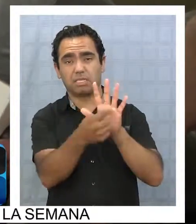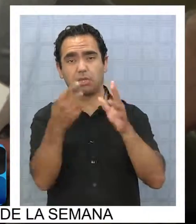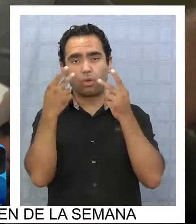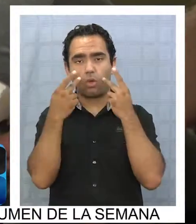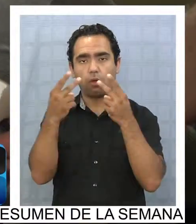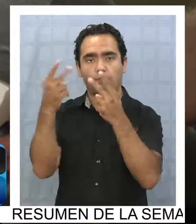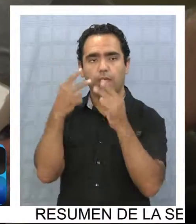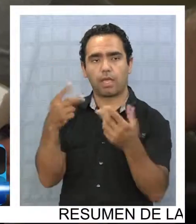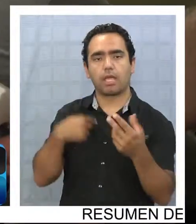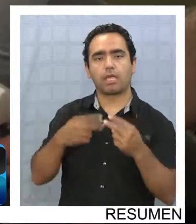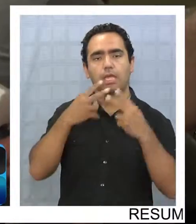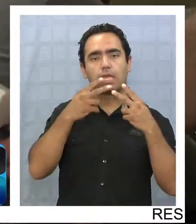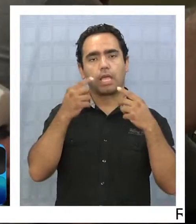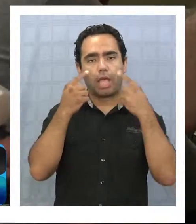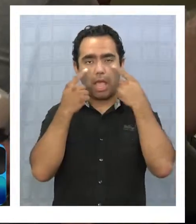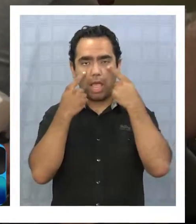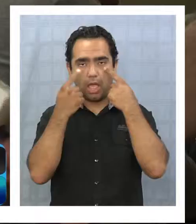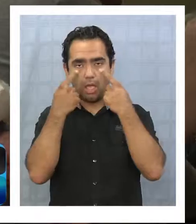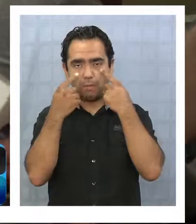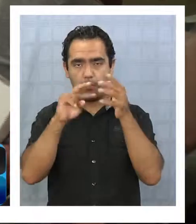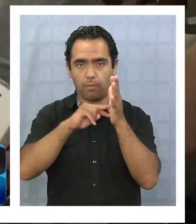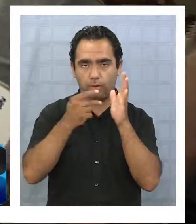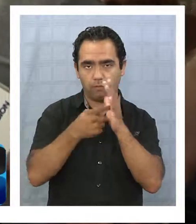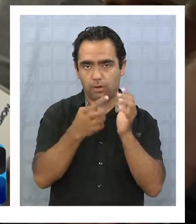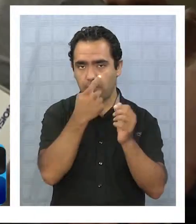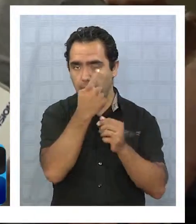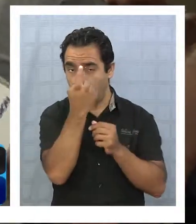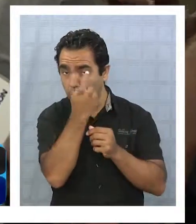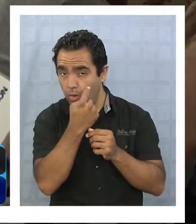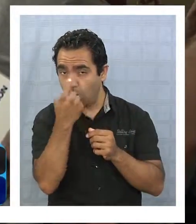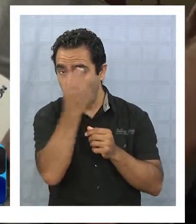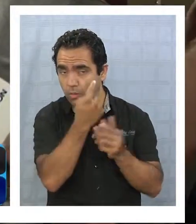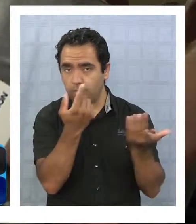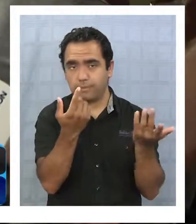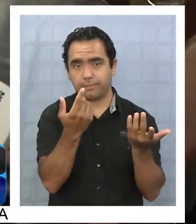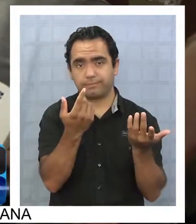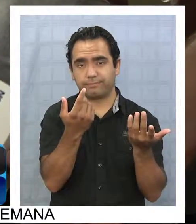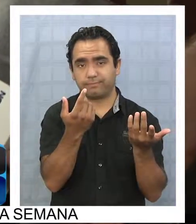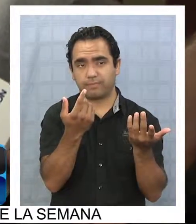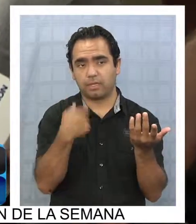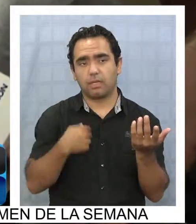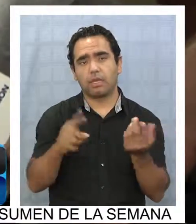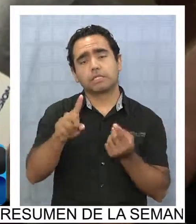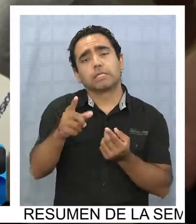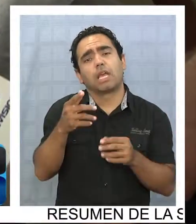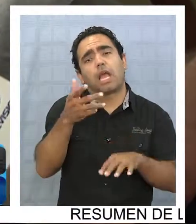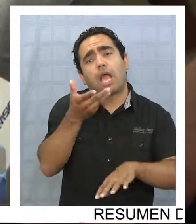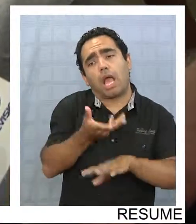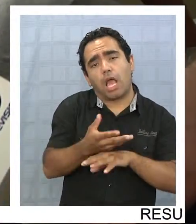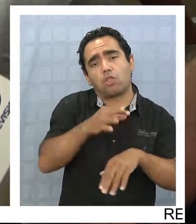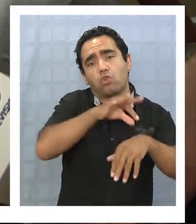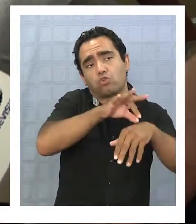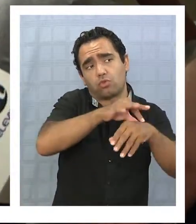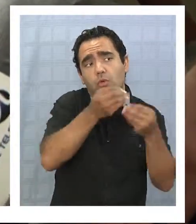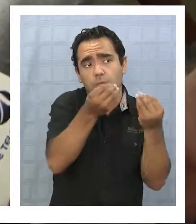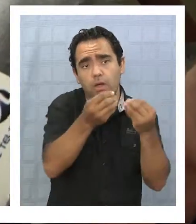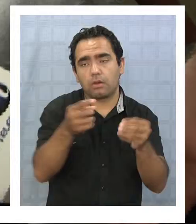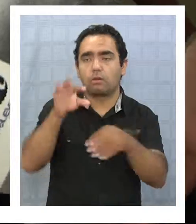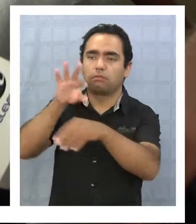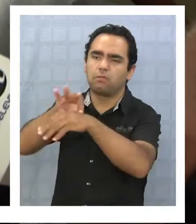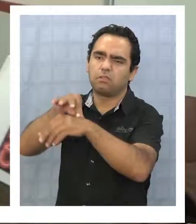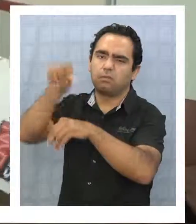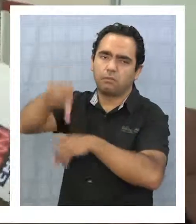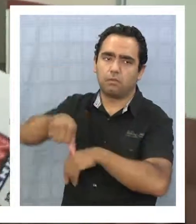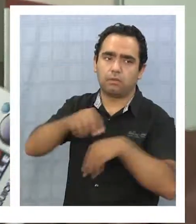tuve que hacer cinco viajes para que me hicieran el examen de la curva, que tenga un coma. Así que, hay doctores buenos como